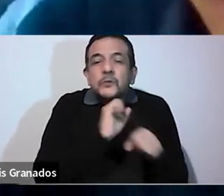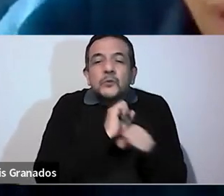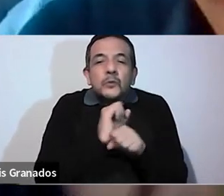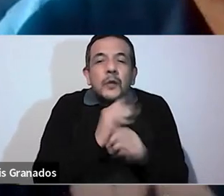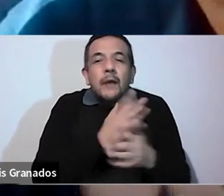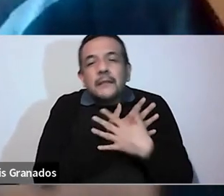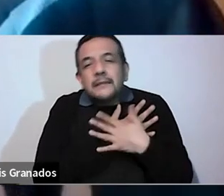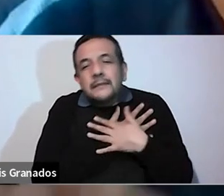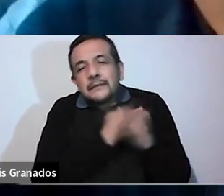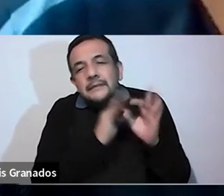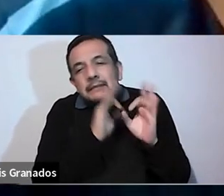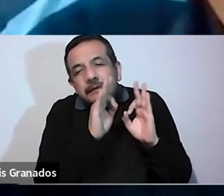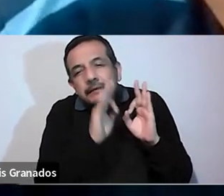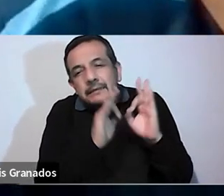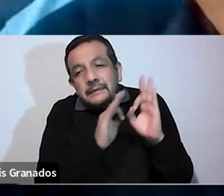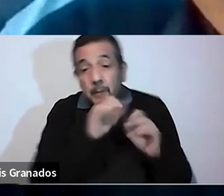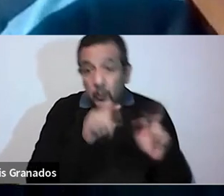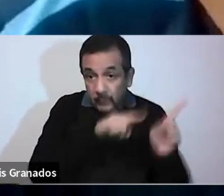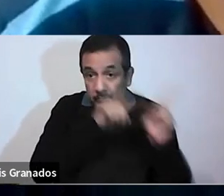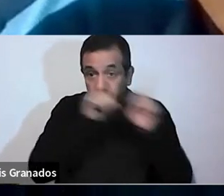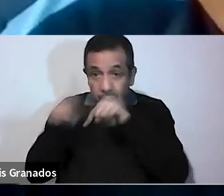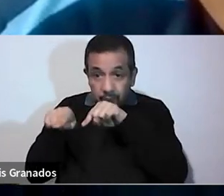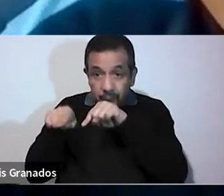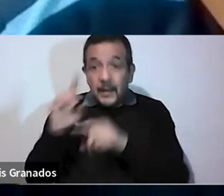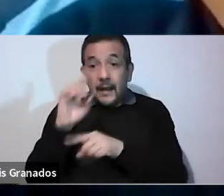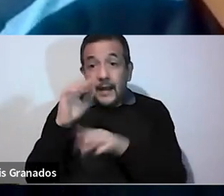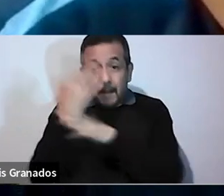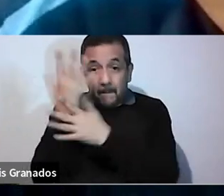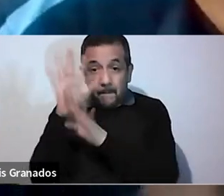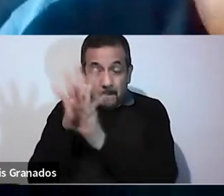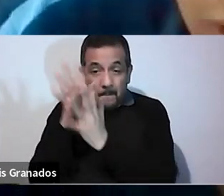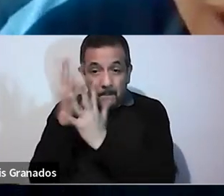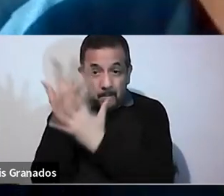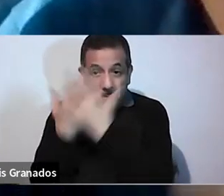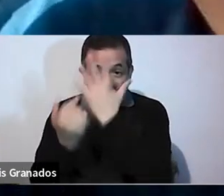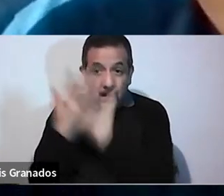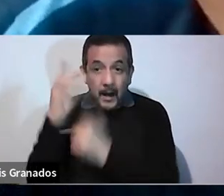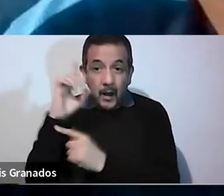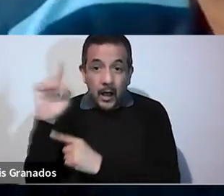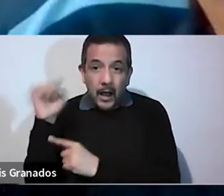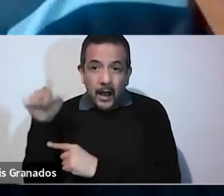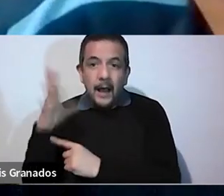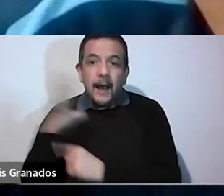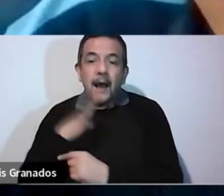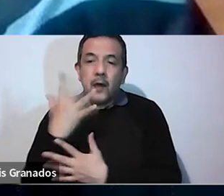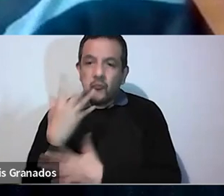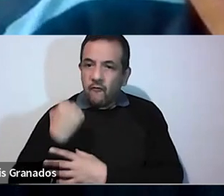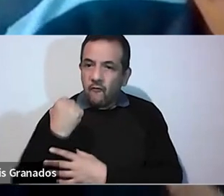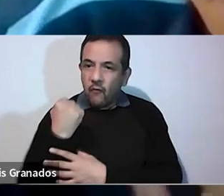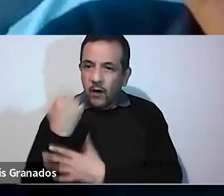pero también, como pueden ver en la mano derecha, la seguridad, la confianza de una mano